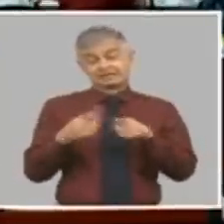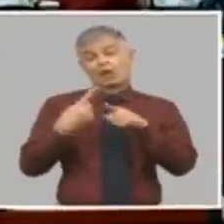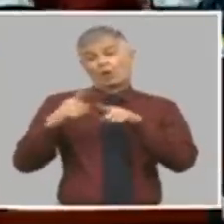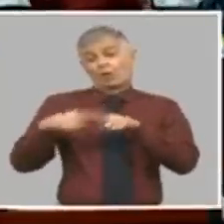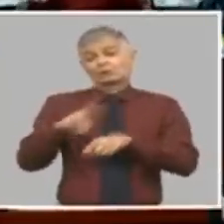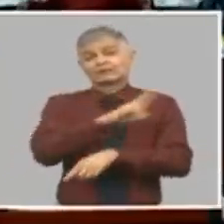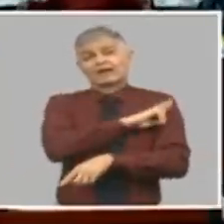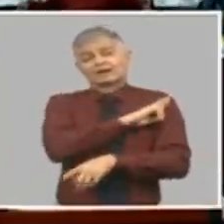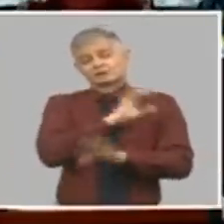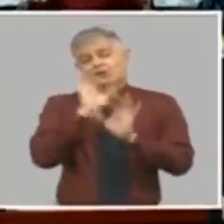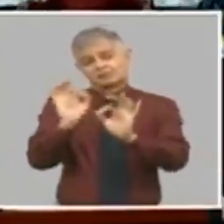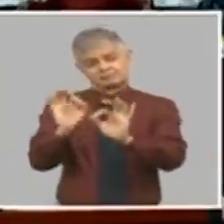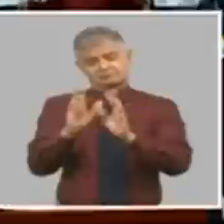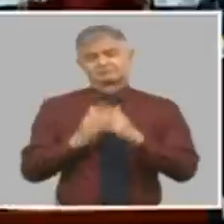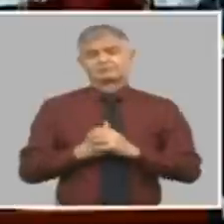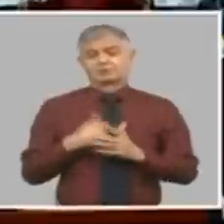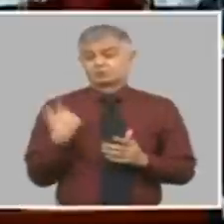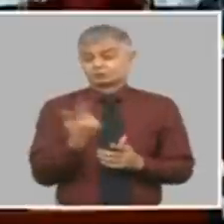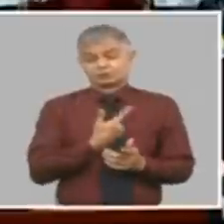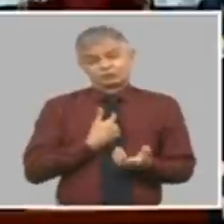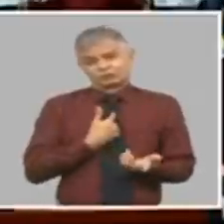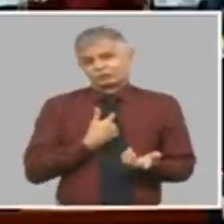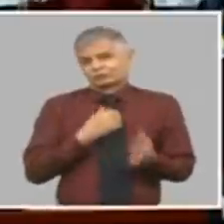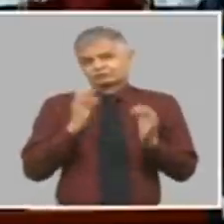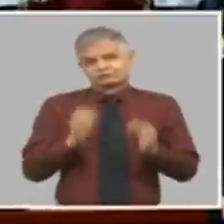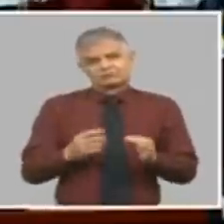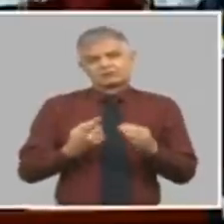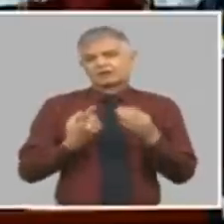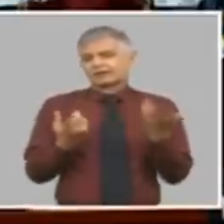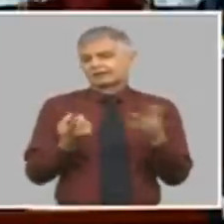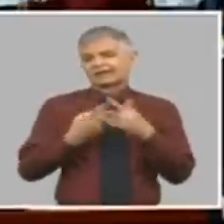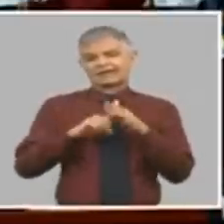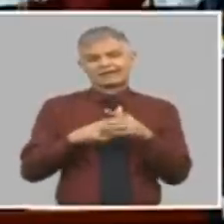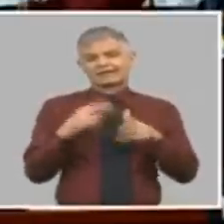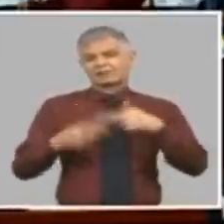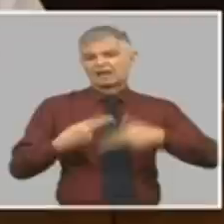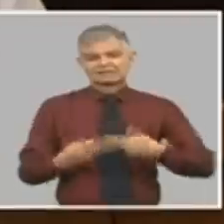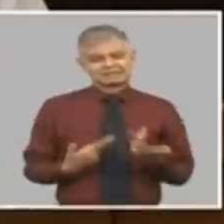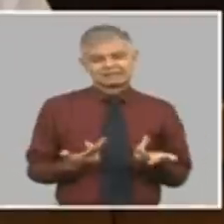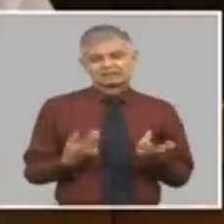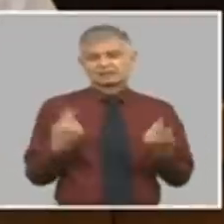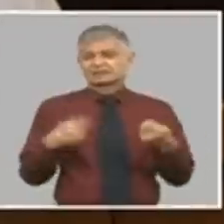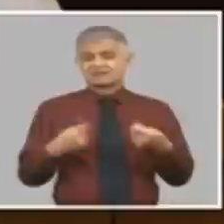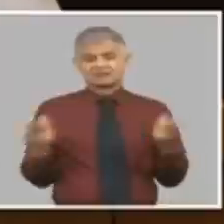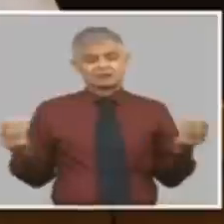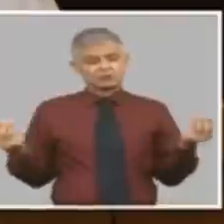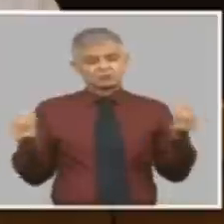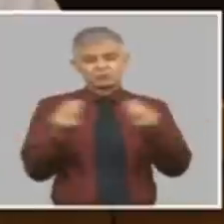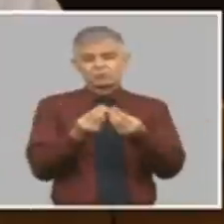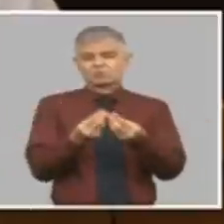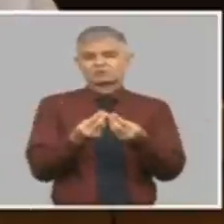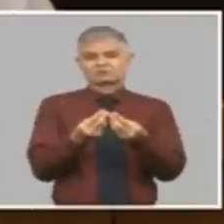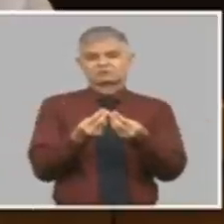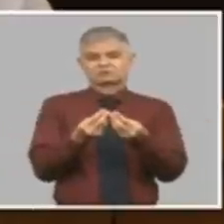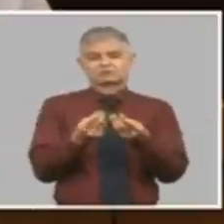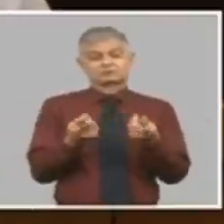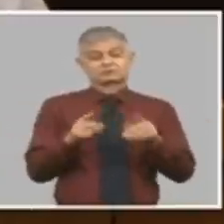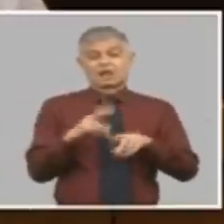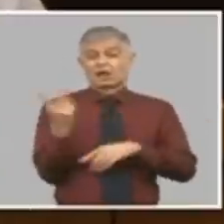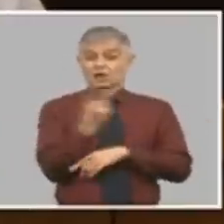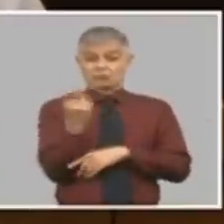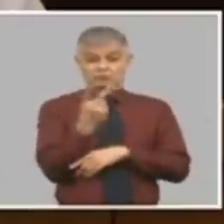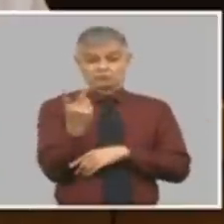entonces a nosotros no nos queda más remedio que unificar esos dos circuitos y para unificar esos dos